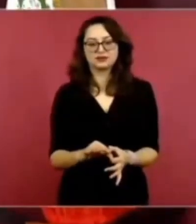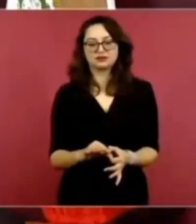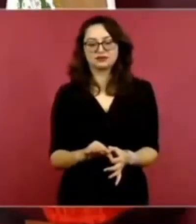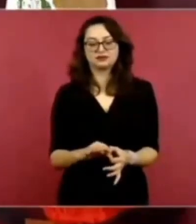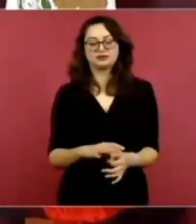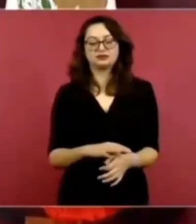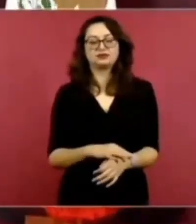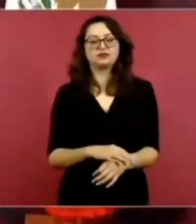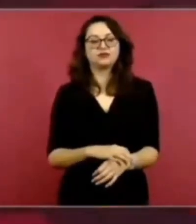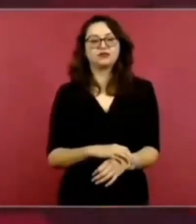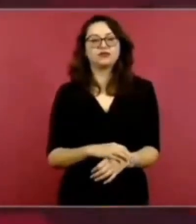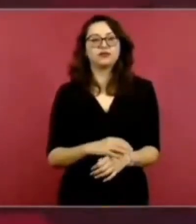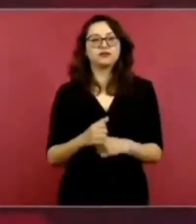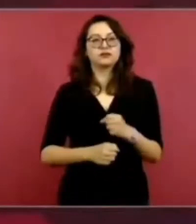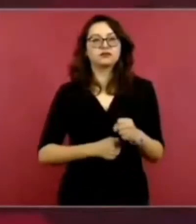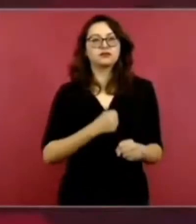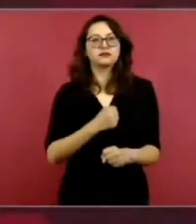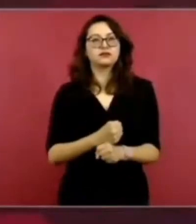el dos mil